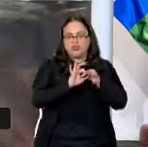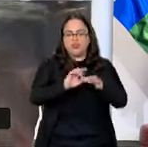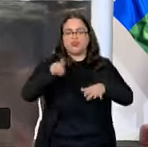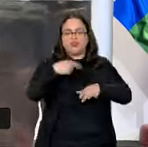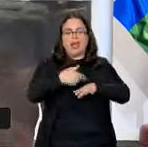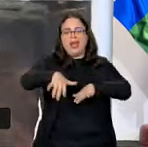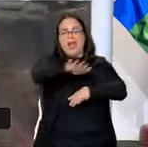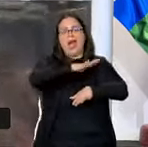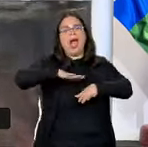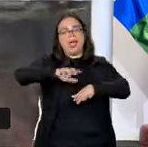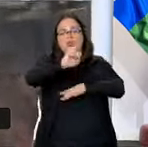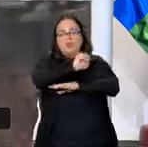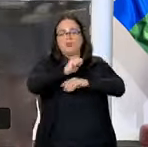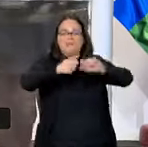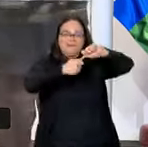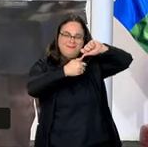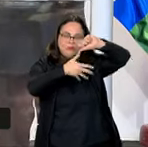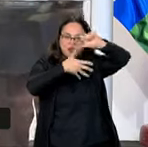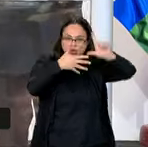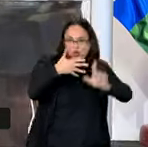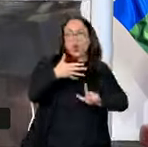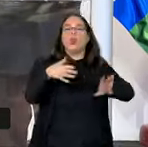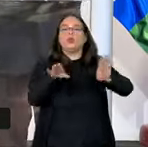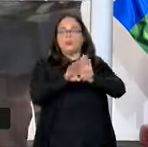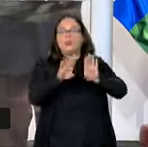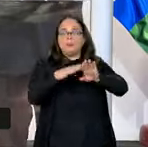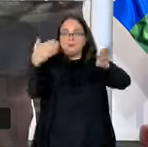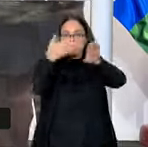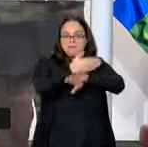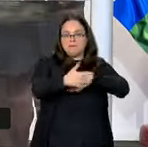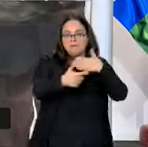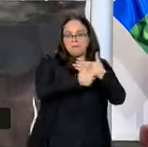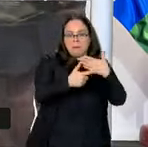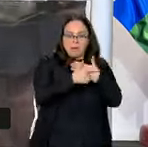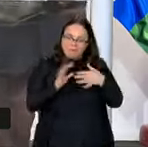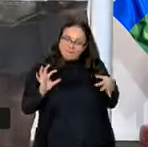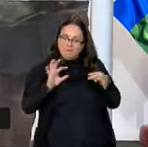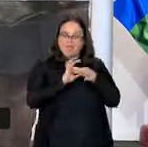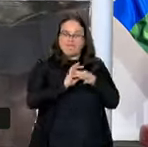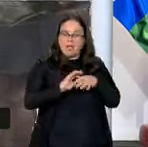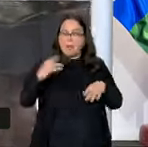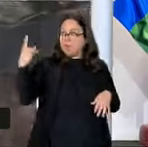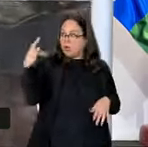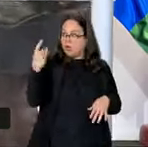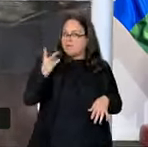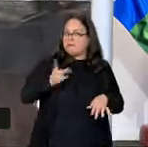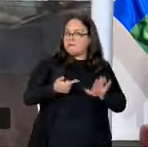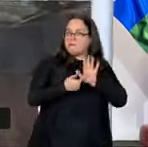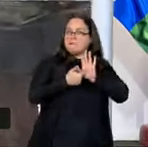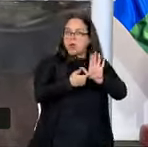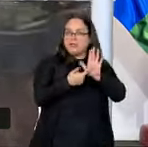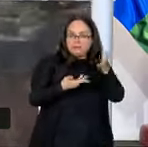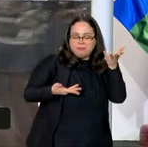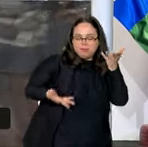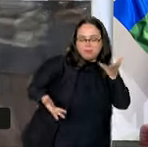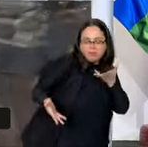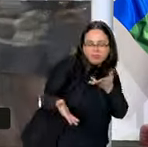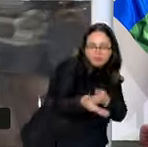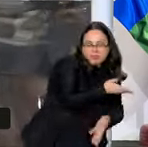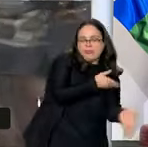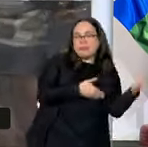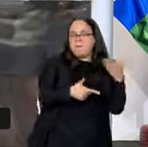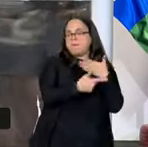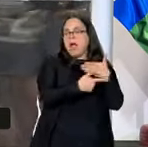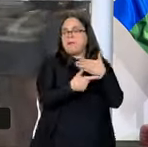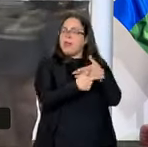América del Sur, es parte de este proceso integrador. A Bolivia siempre mostró su vocación integradora en todos los momentos.